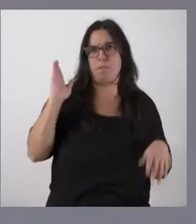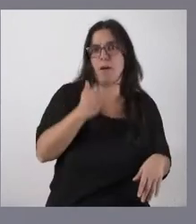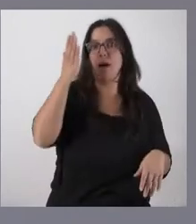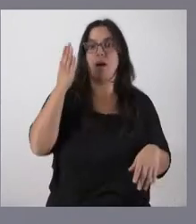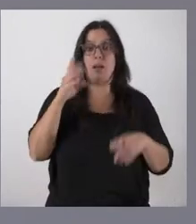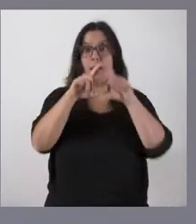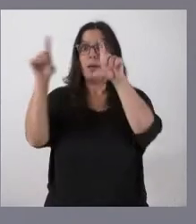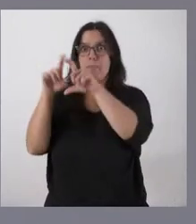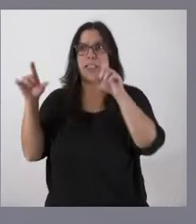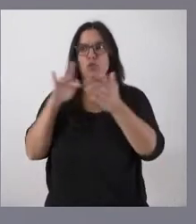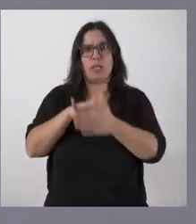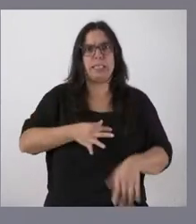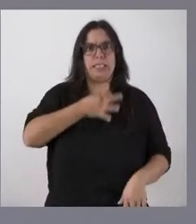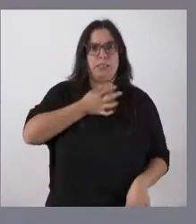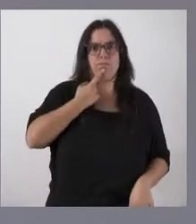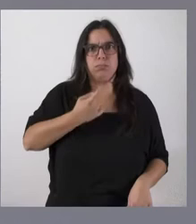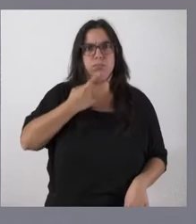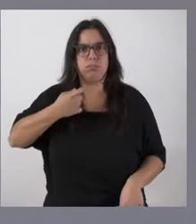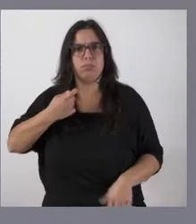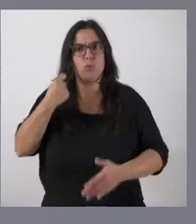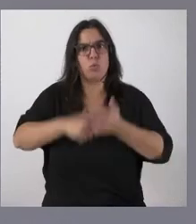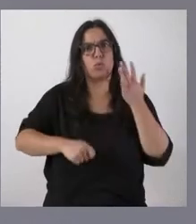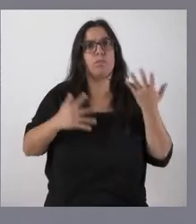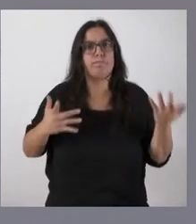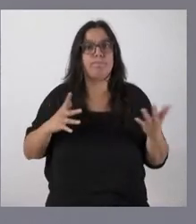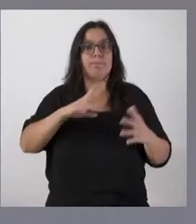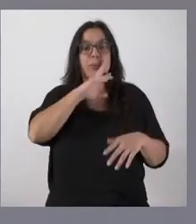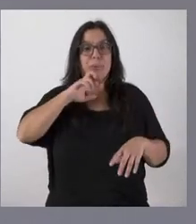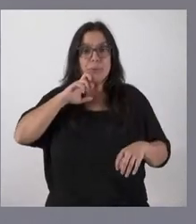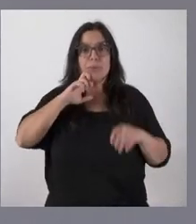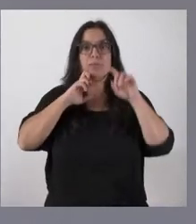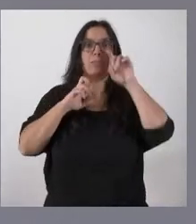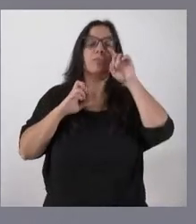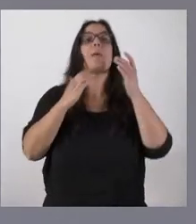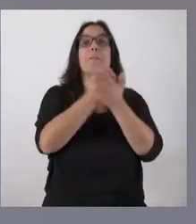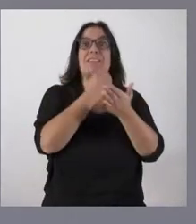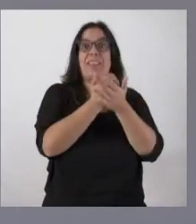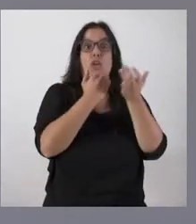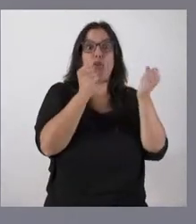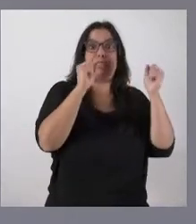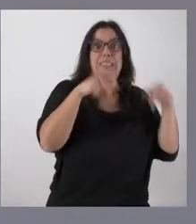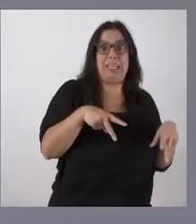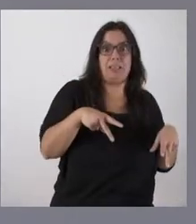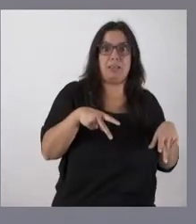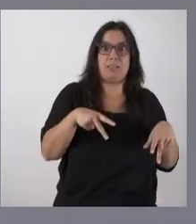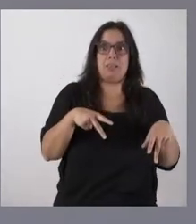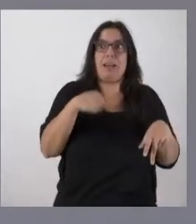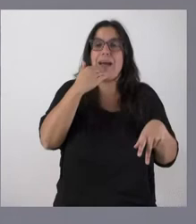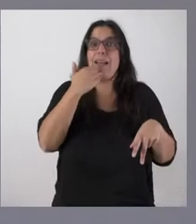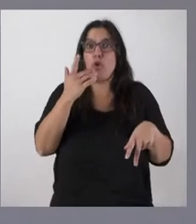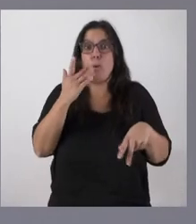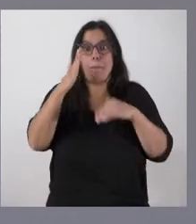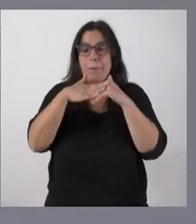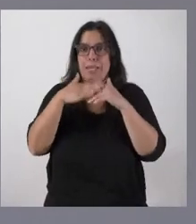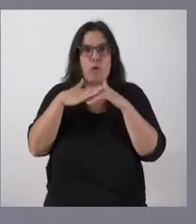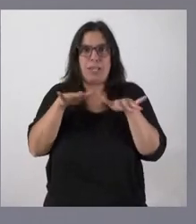muchas empresas pasan muchas dificultades para seguir manteniendo ya no el nivel de beneficios que tenían, sino a un margen de beneficios y muchas